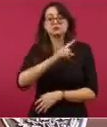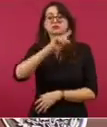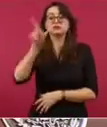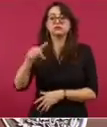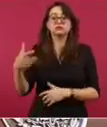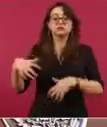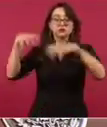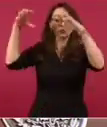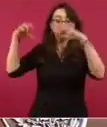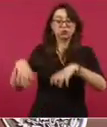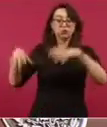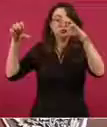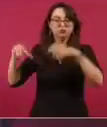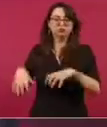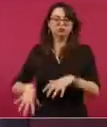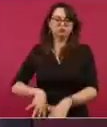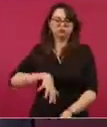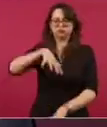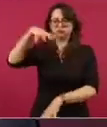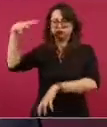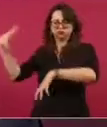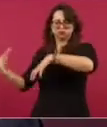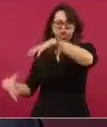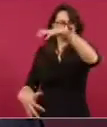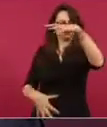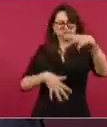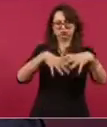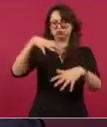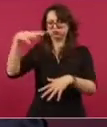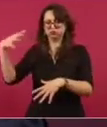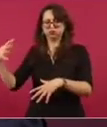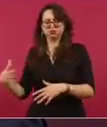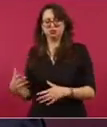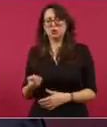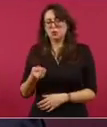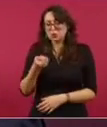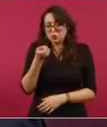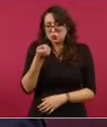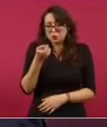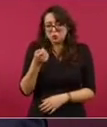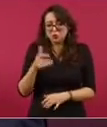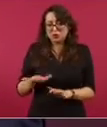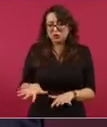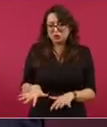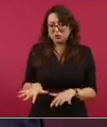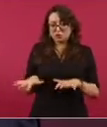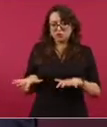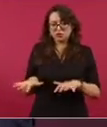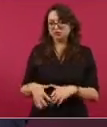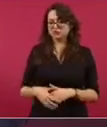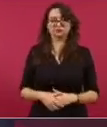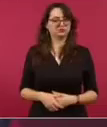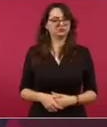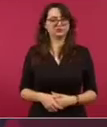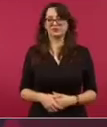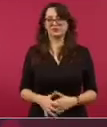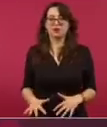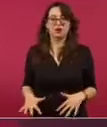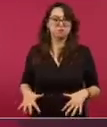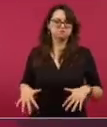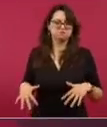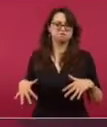no hay encharcamientos, como se dice eufemísticamente, sino